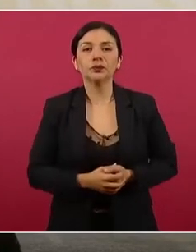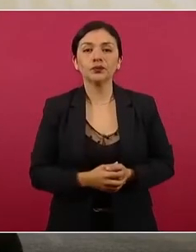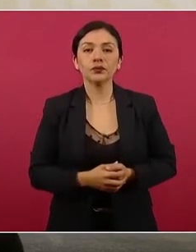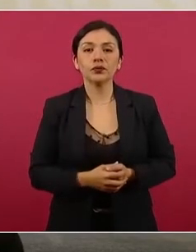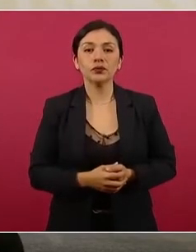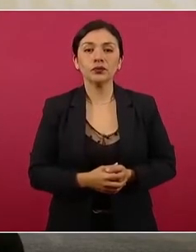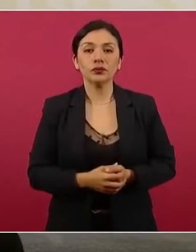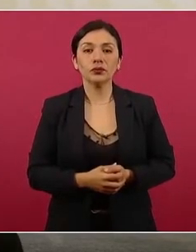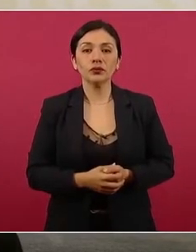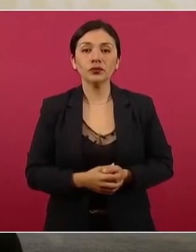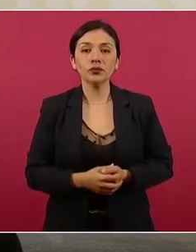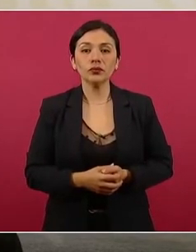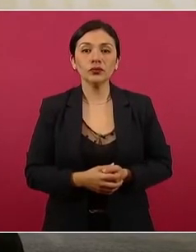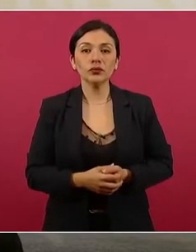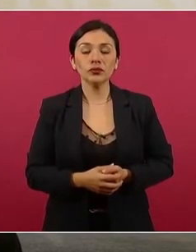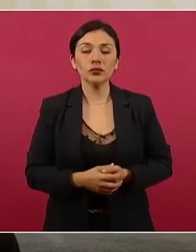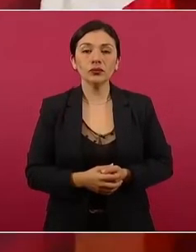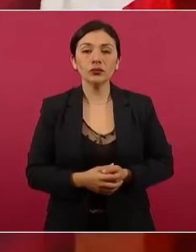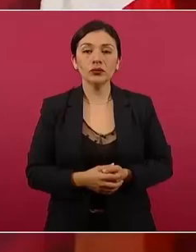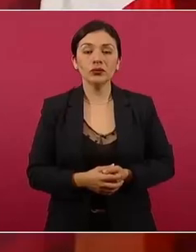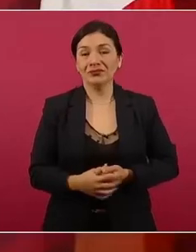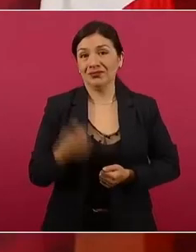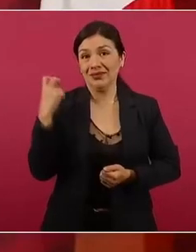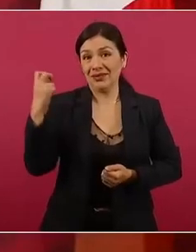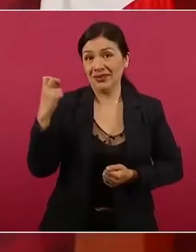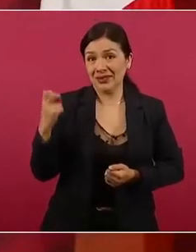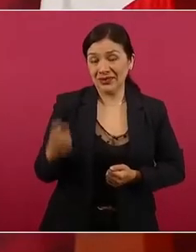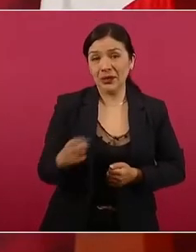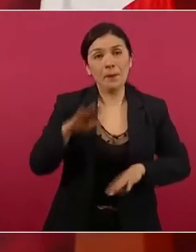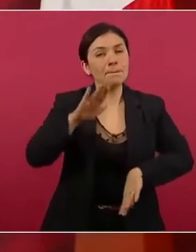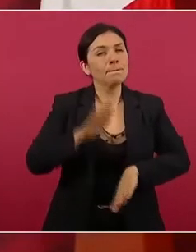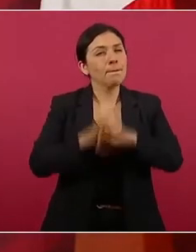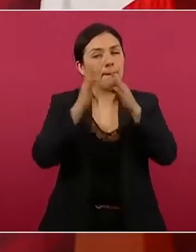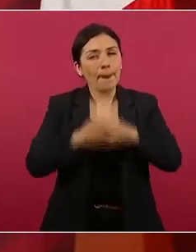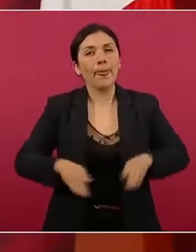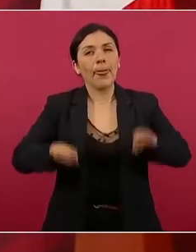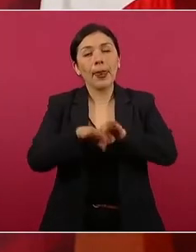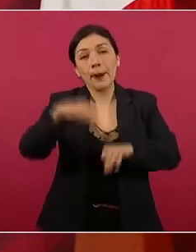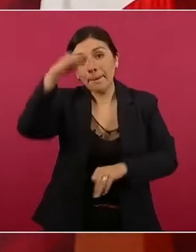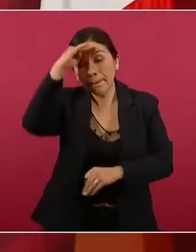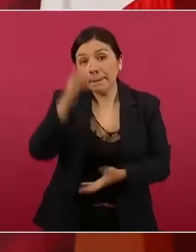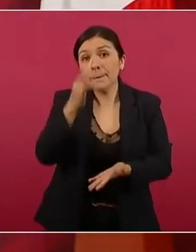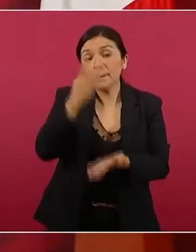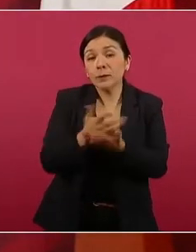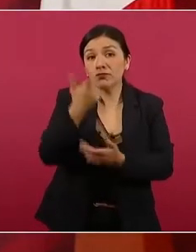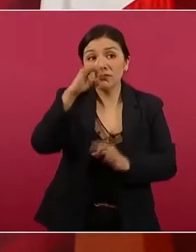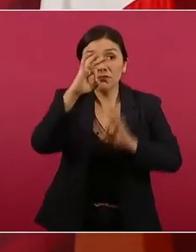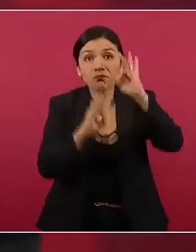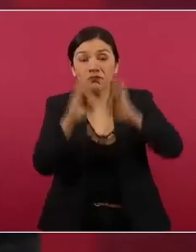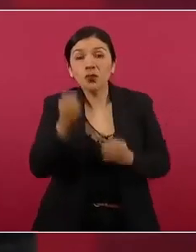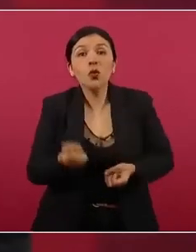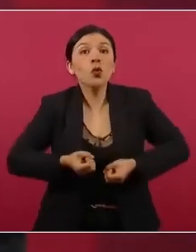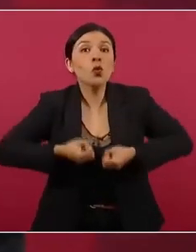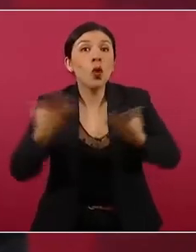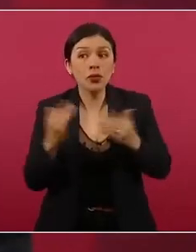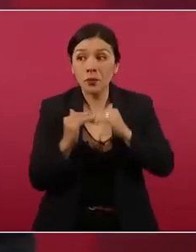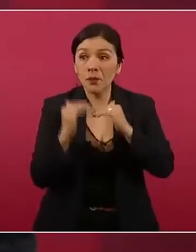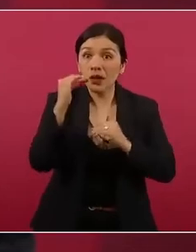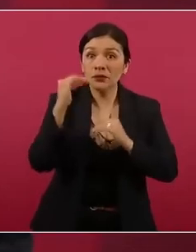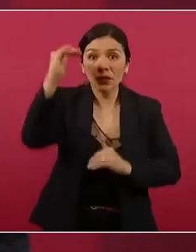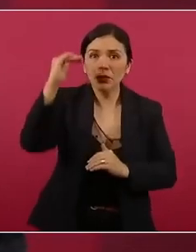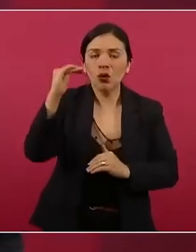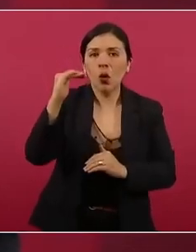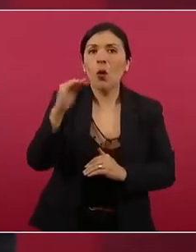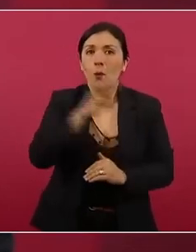Esto es lo más importante, no sólo cuánto aumenta en porcentaje, sino para